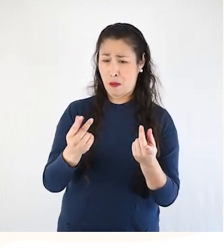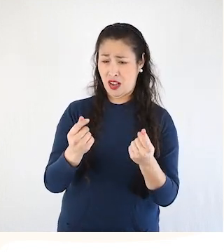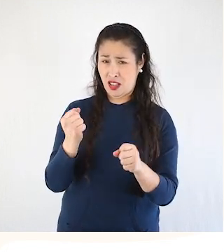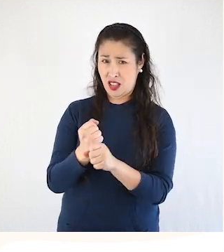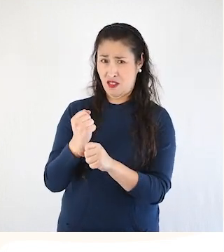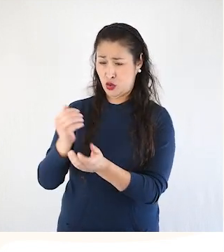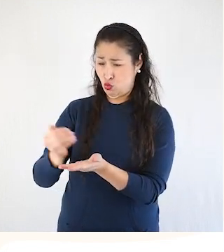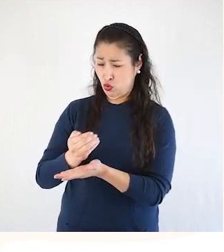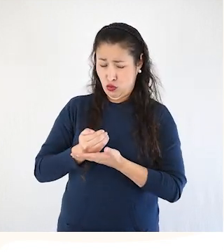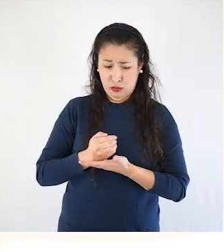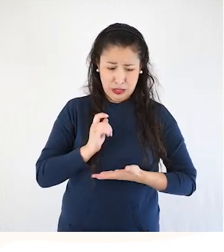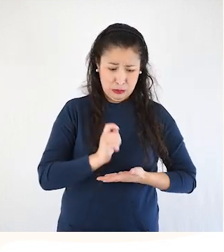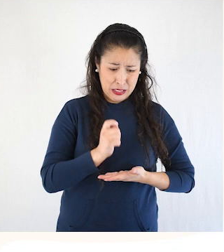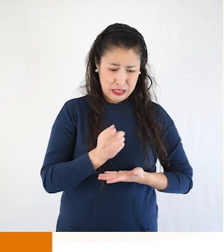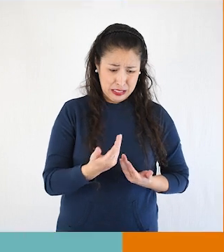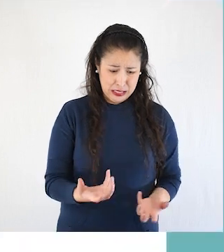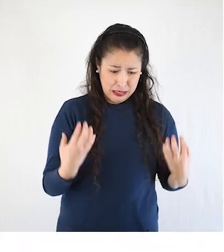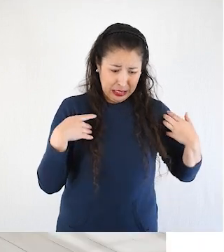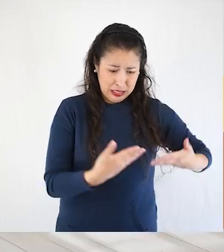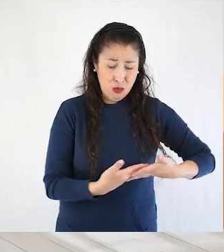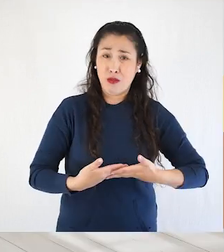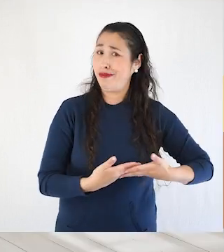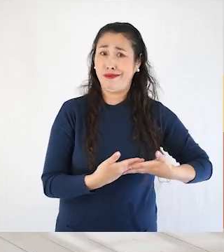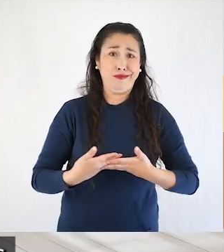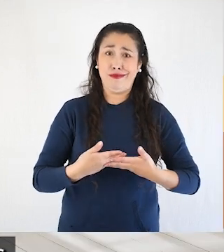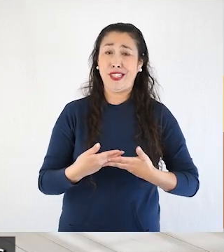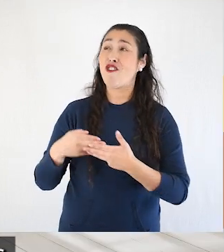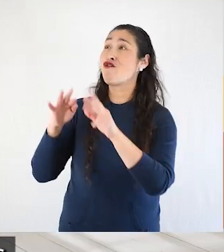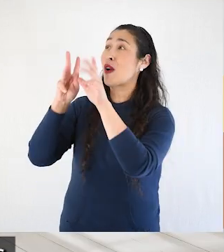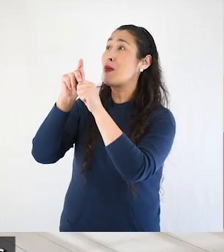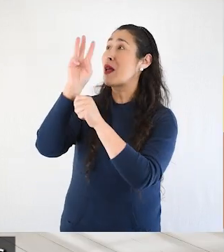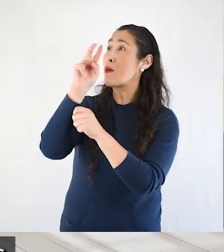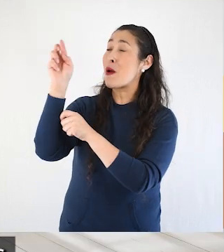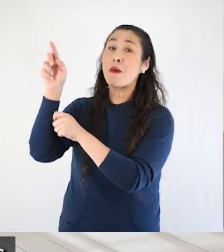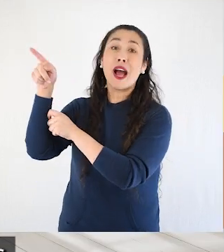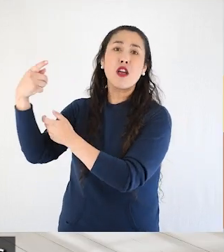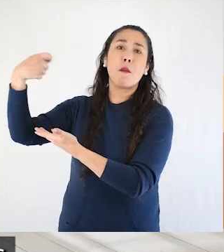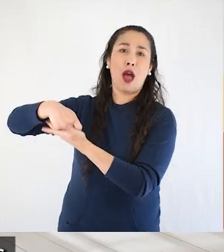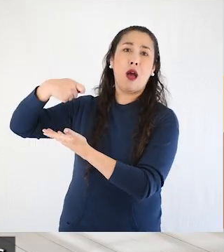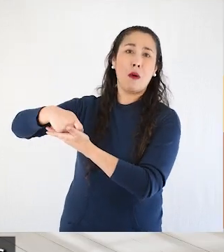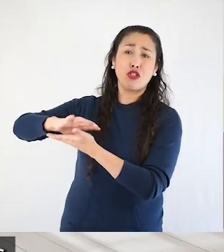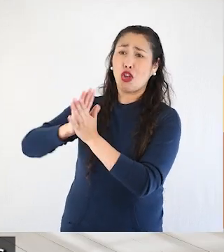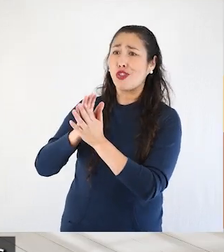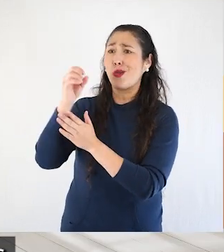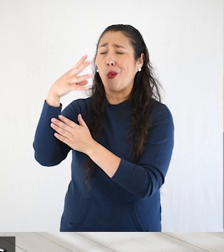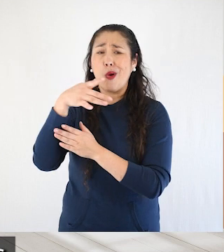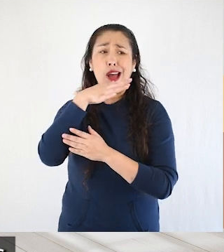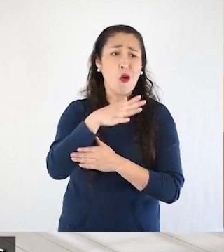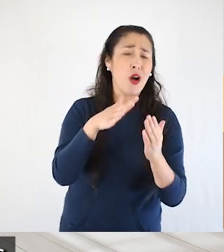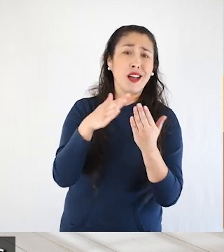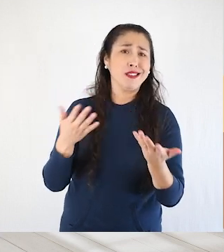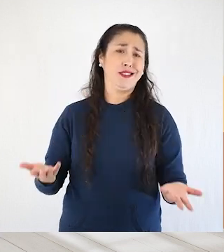No tenemos los medios económicos para hacernos cargo de otra persona. Aún son nuestros padres, madres y familiares quienes